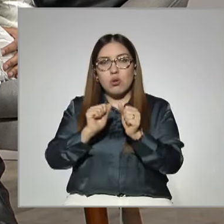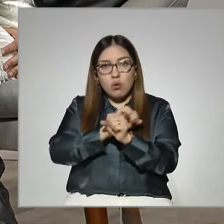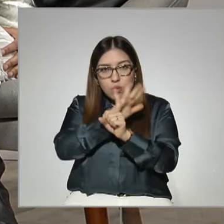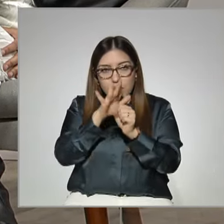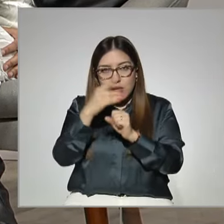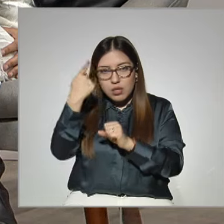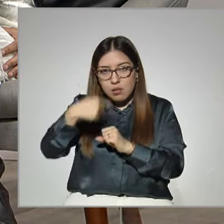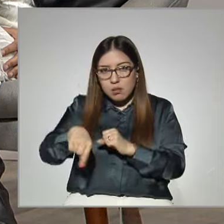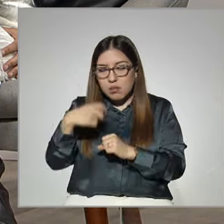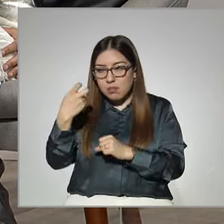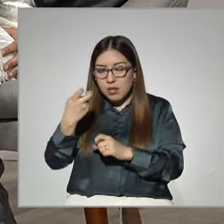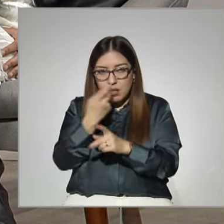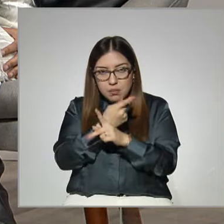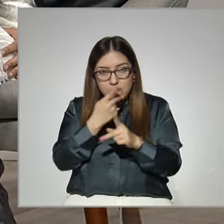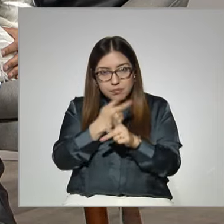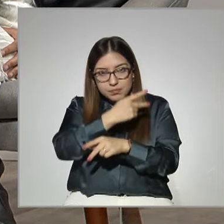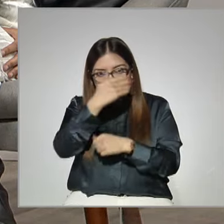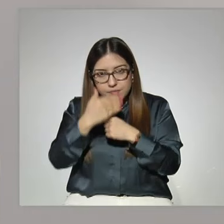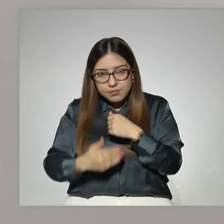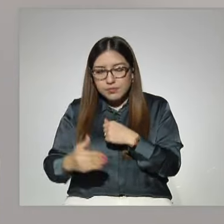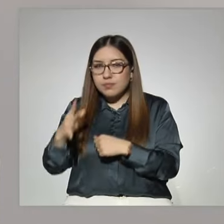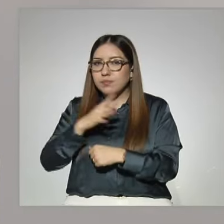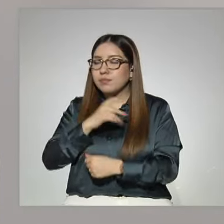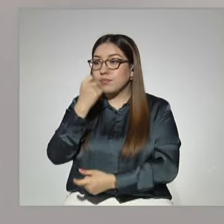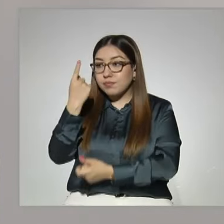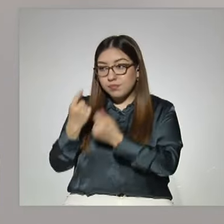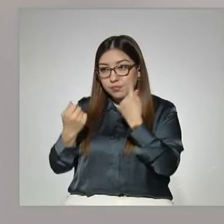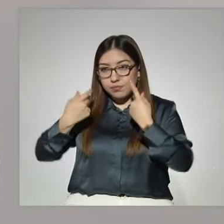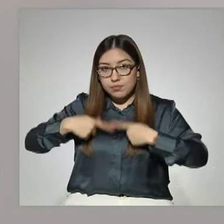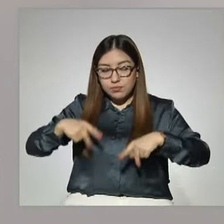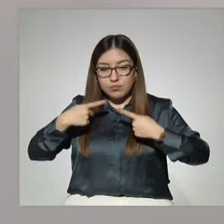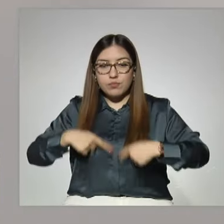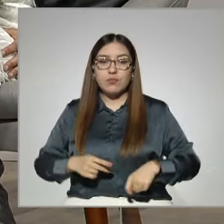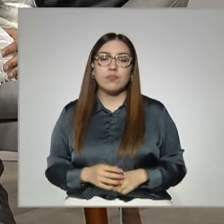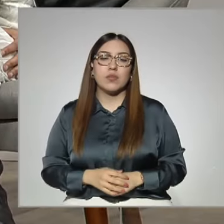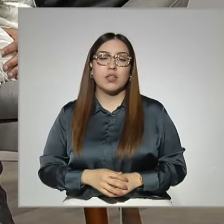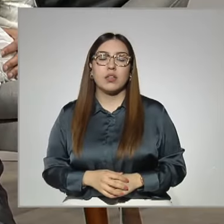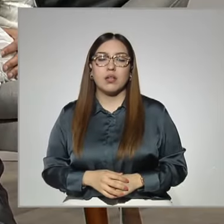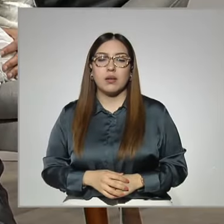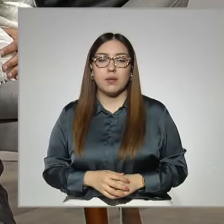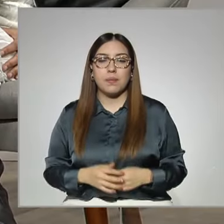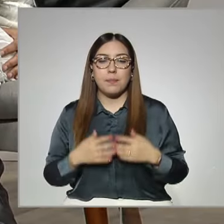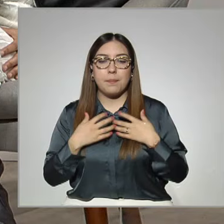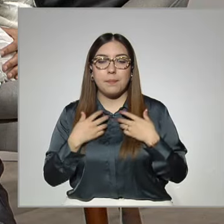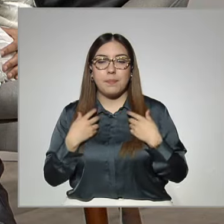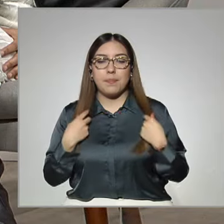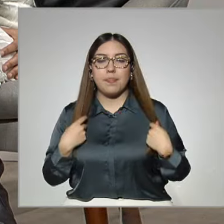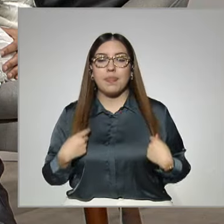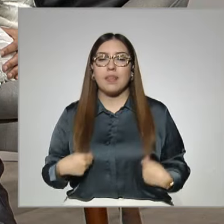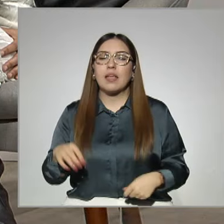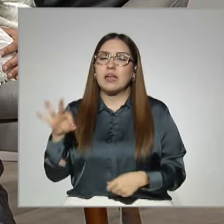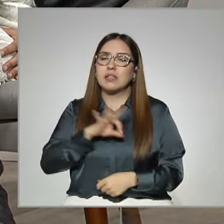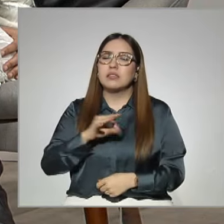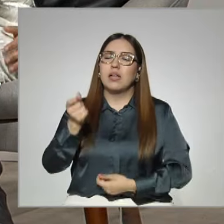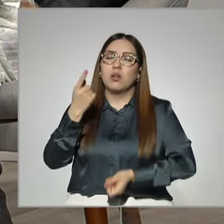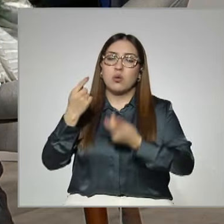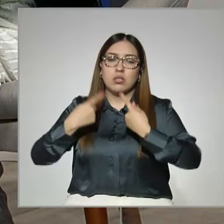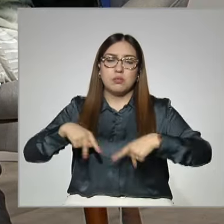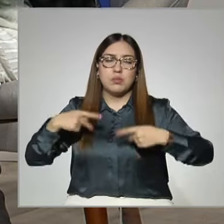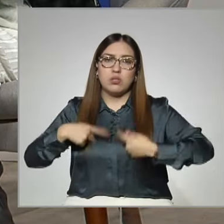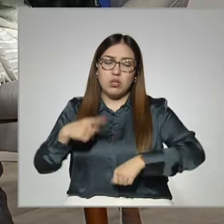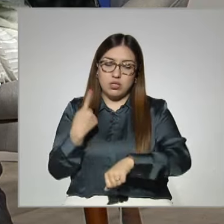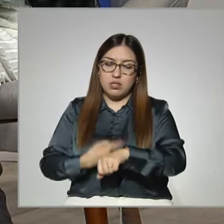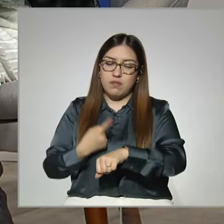bachillerato. Entonces, hay personas que probablemente por alguna enfermedad no pudieron